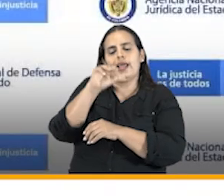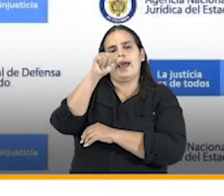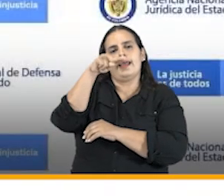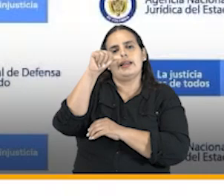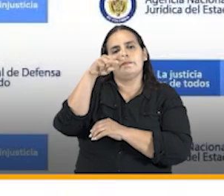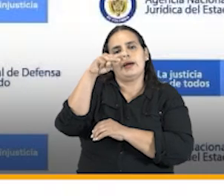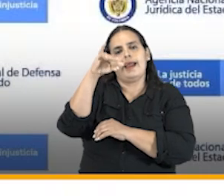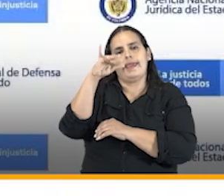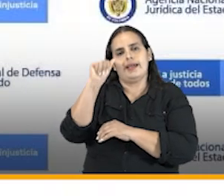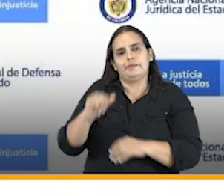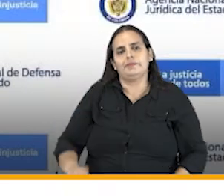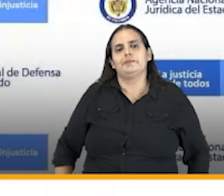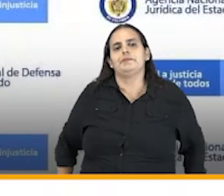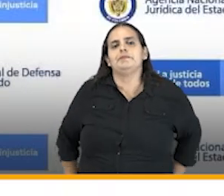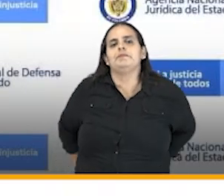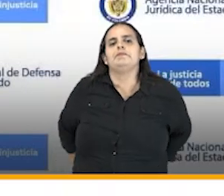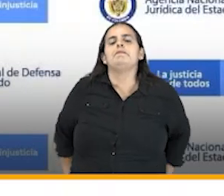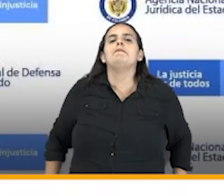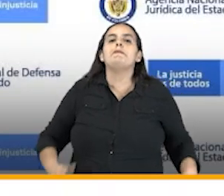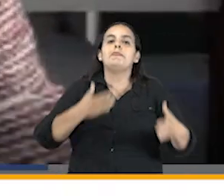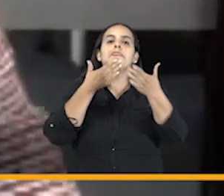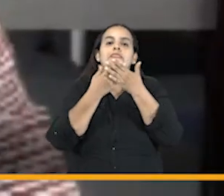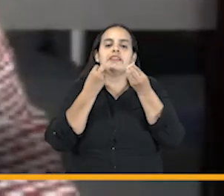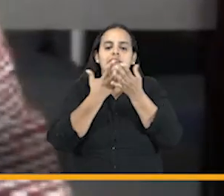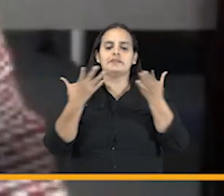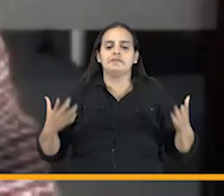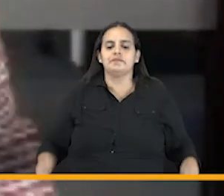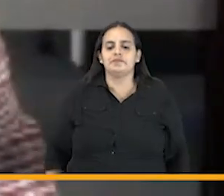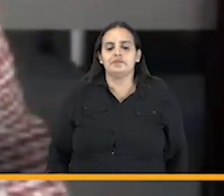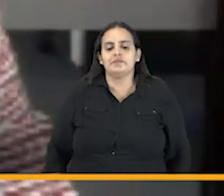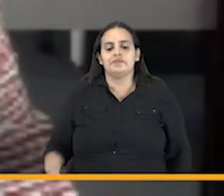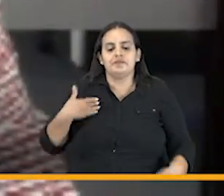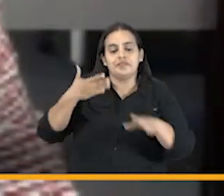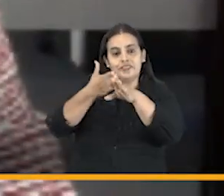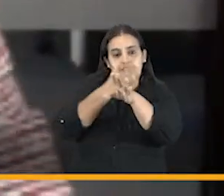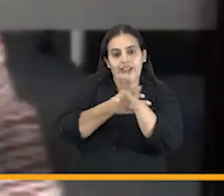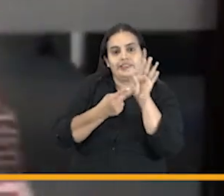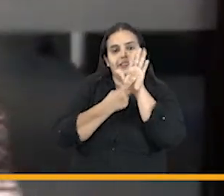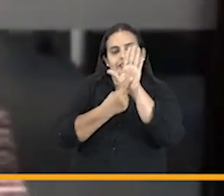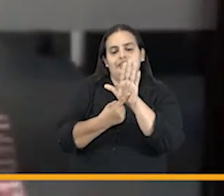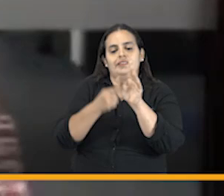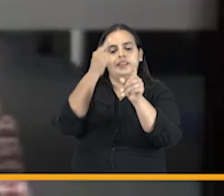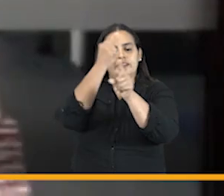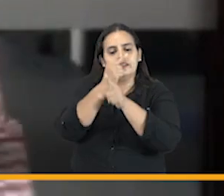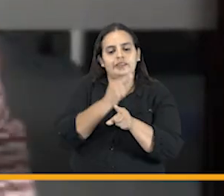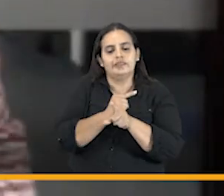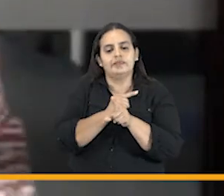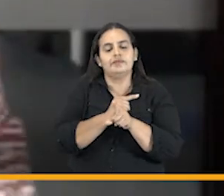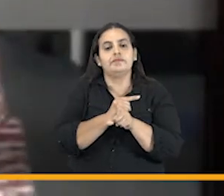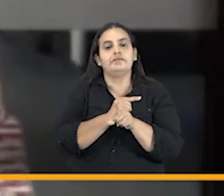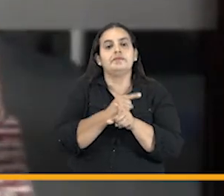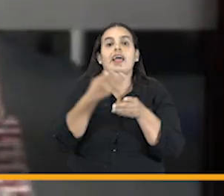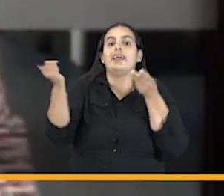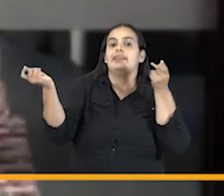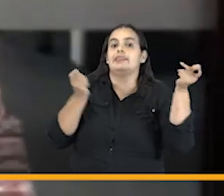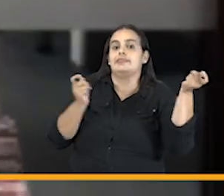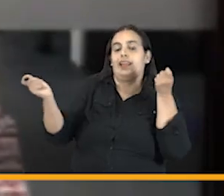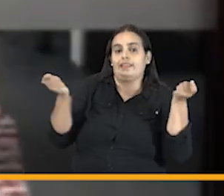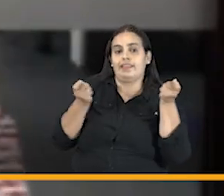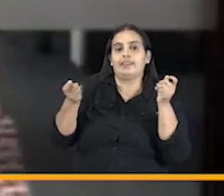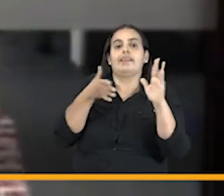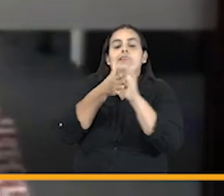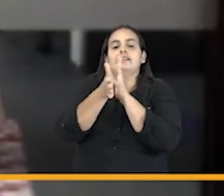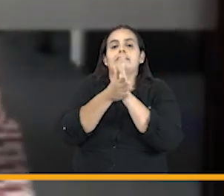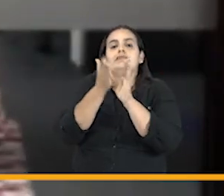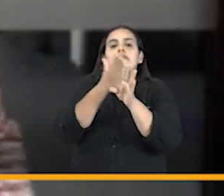respuesta muchas gracias bueno como lo mencioné en mi presentación efectivamente la estrategia de descongestión